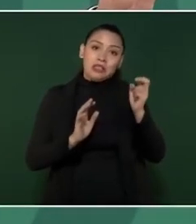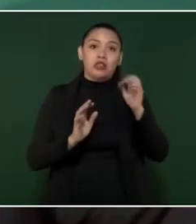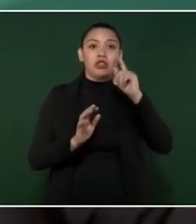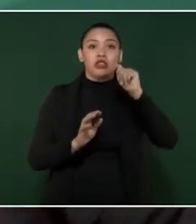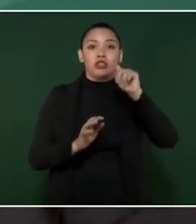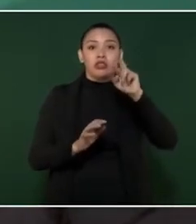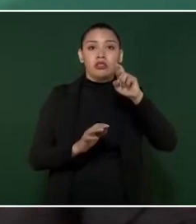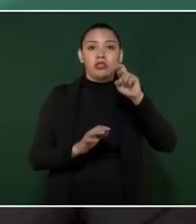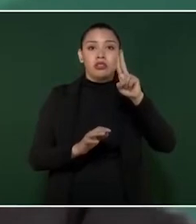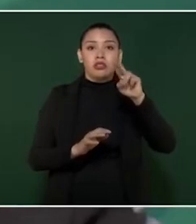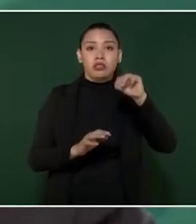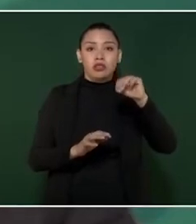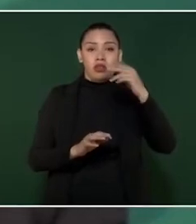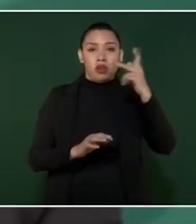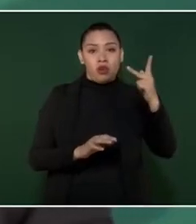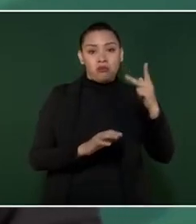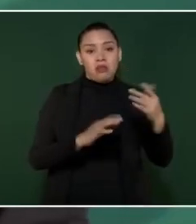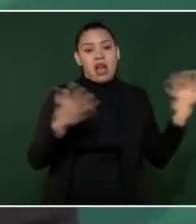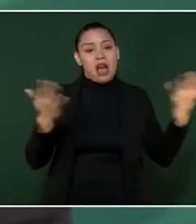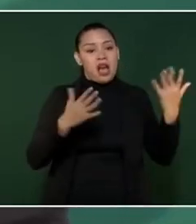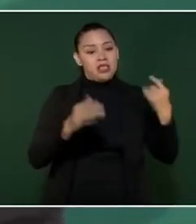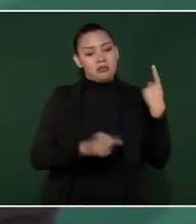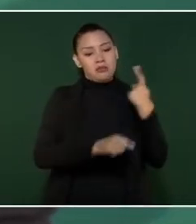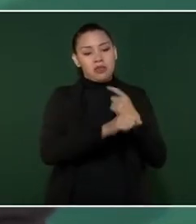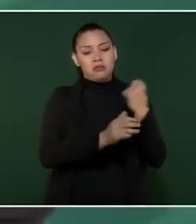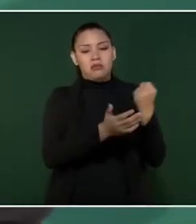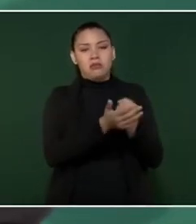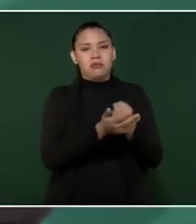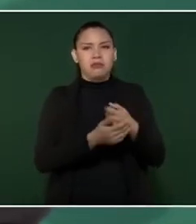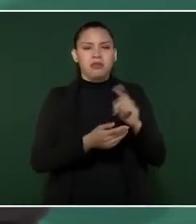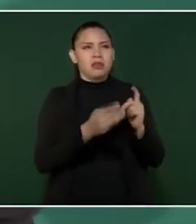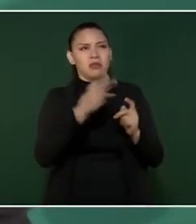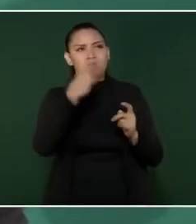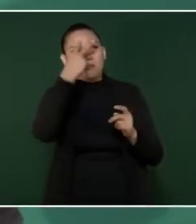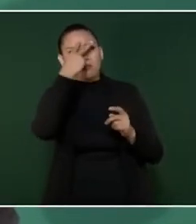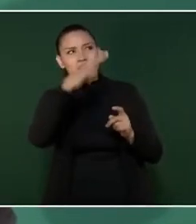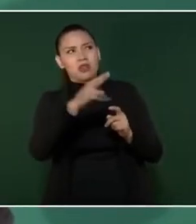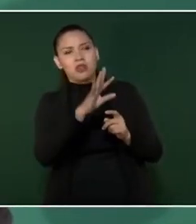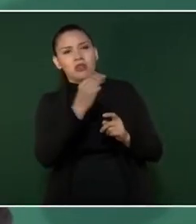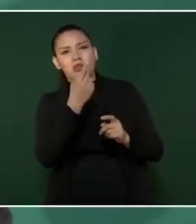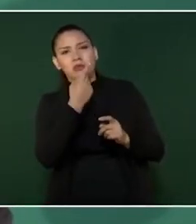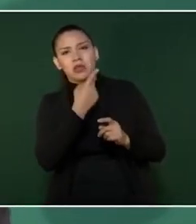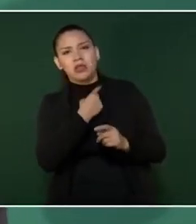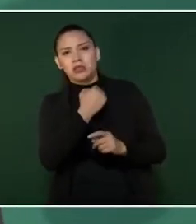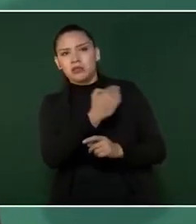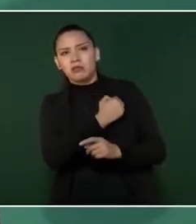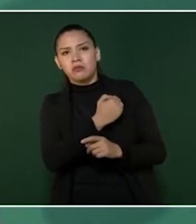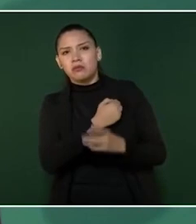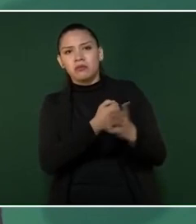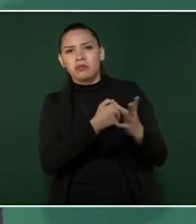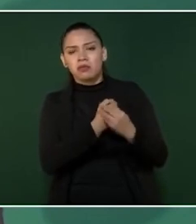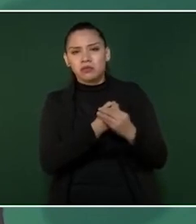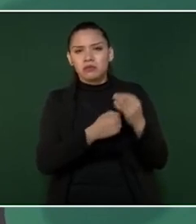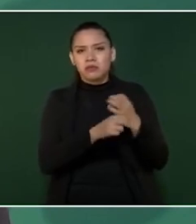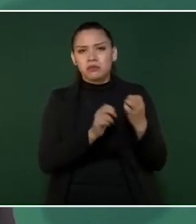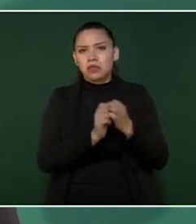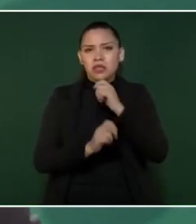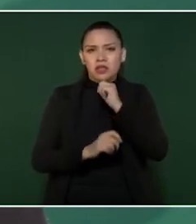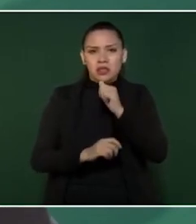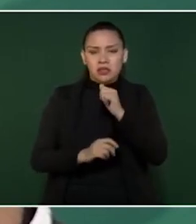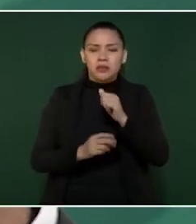2020 se empezó a implementar. ¿Qué es lo que México ha planteado en voz del presidente de la República en varias reuniones y ocasiones?